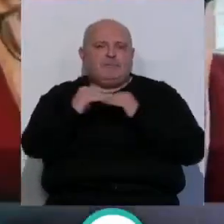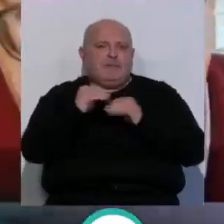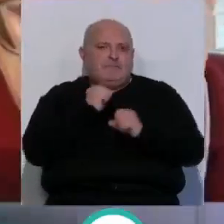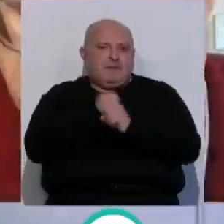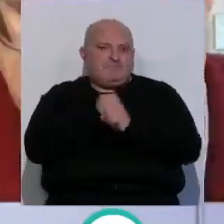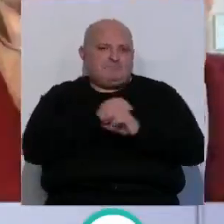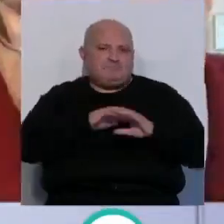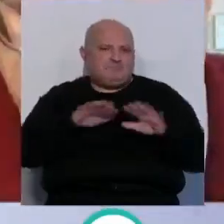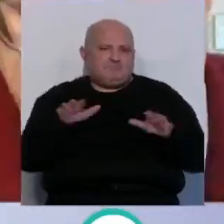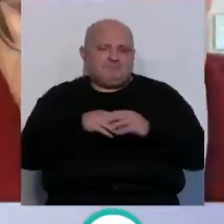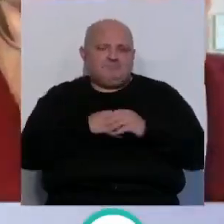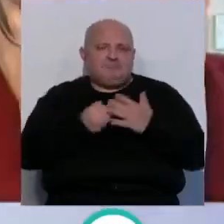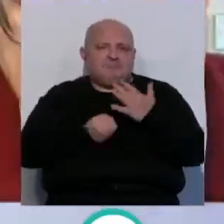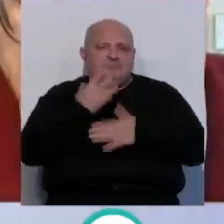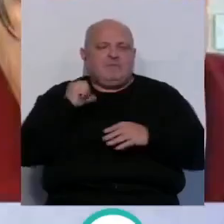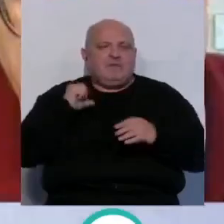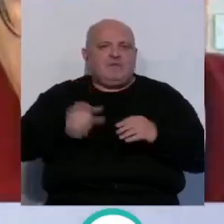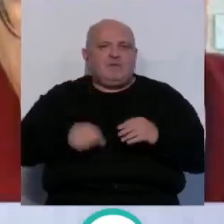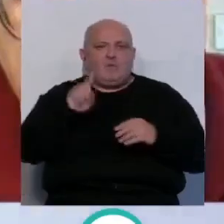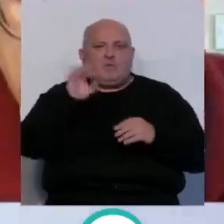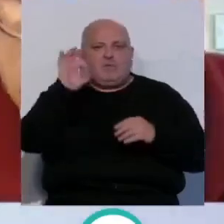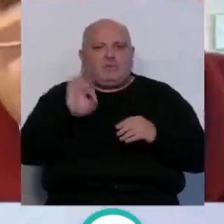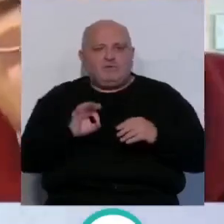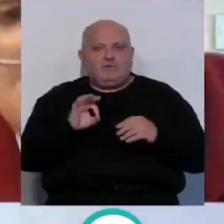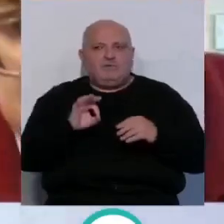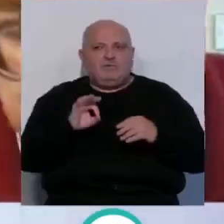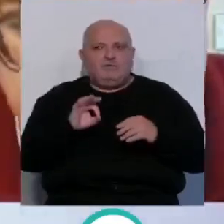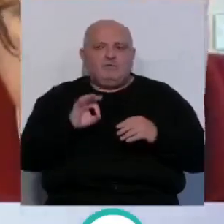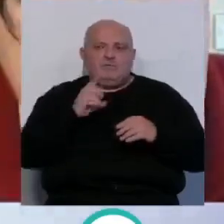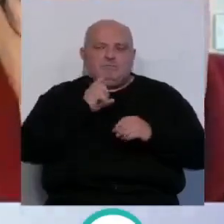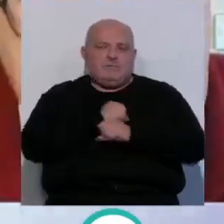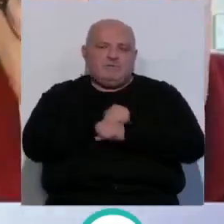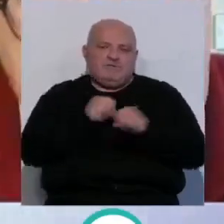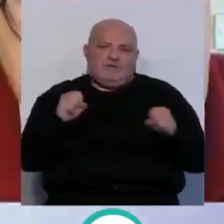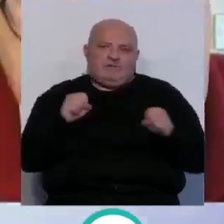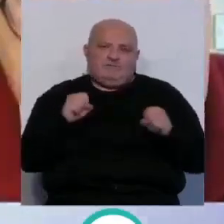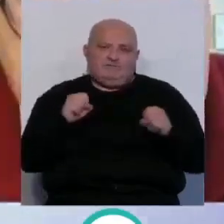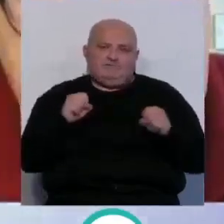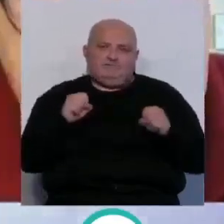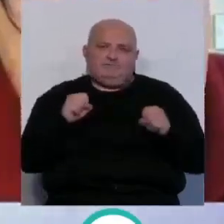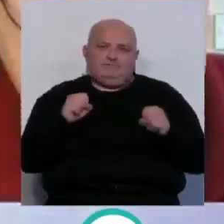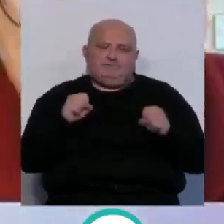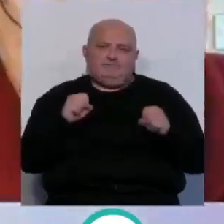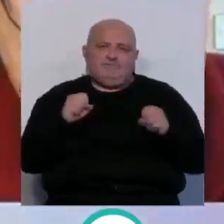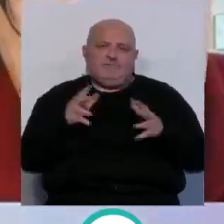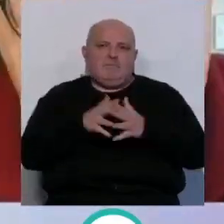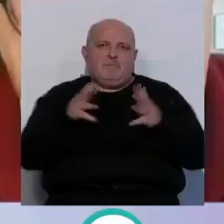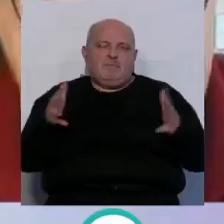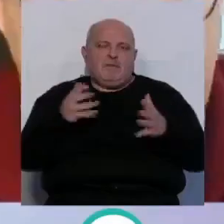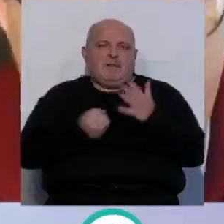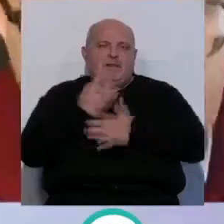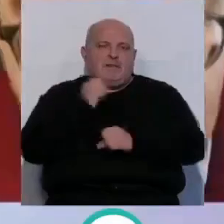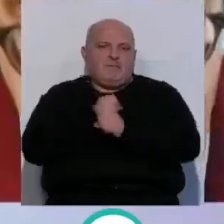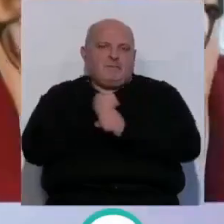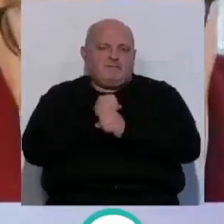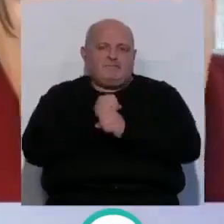pero con una generación de riqueza del 1% es casi imposible el aumento de la creación de empleo.